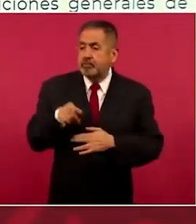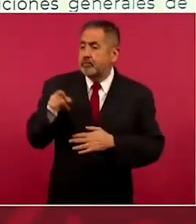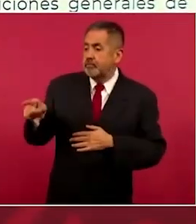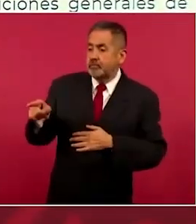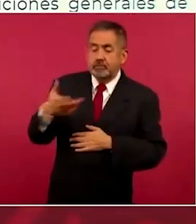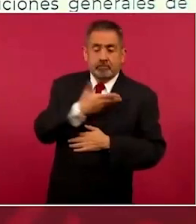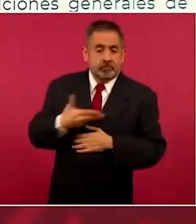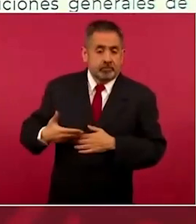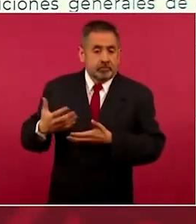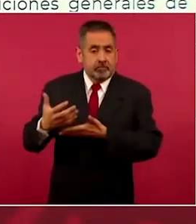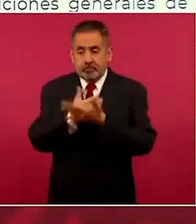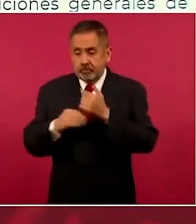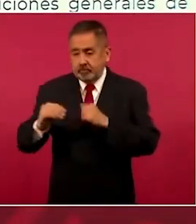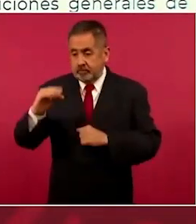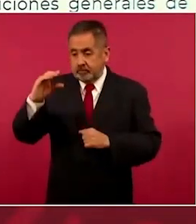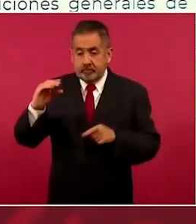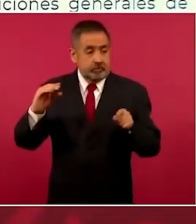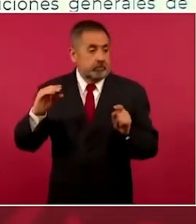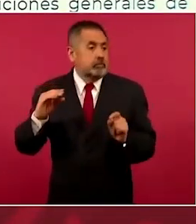presidente.